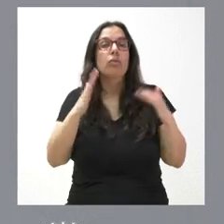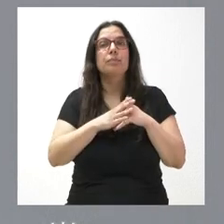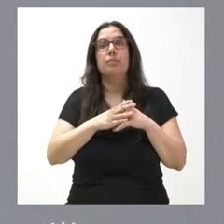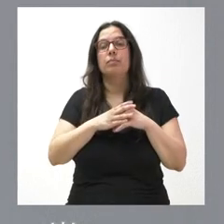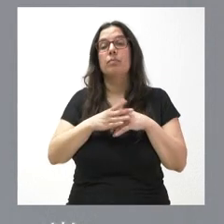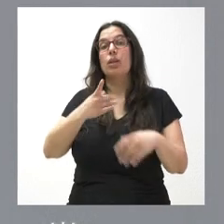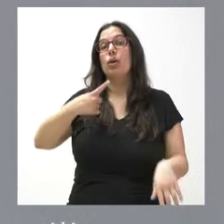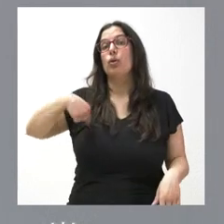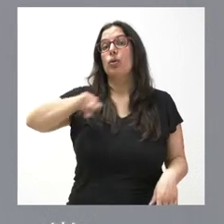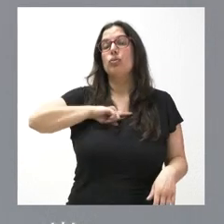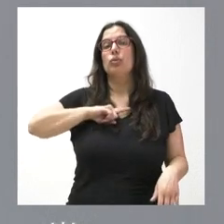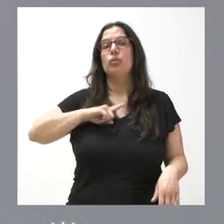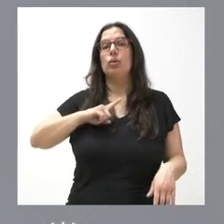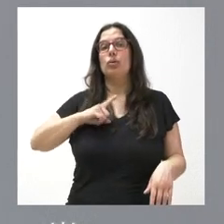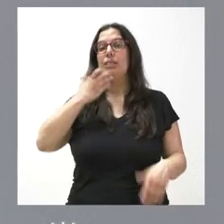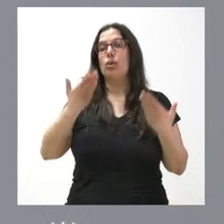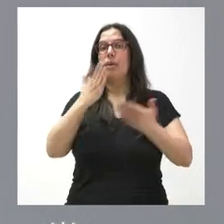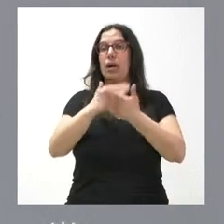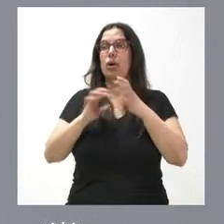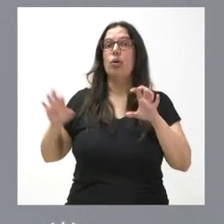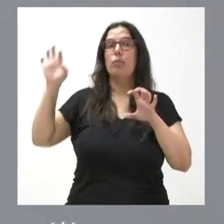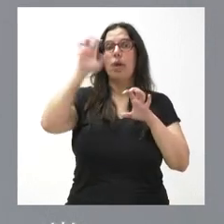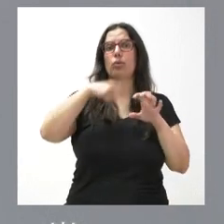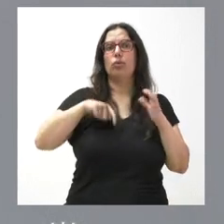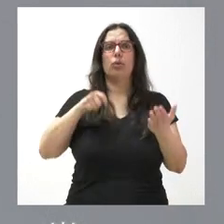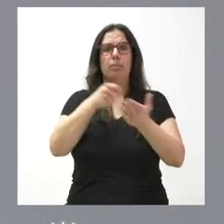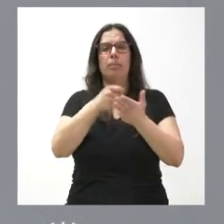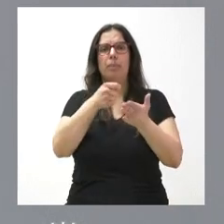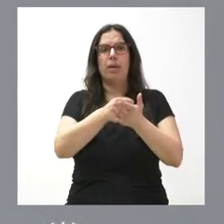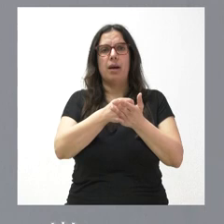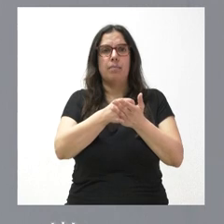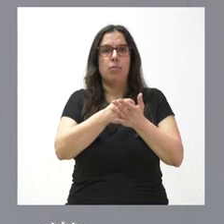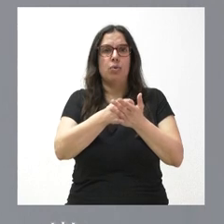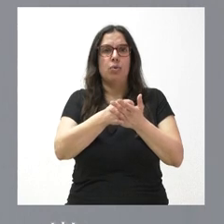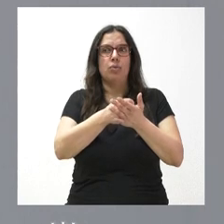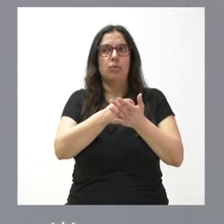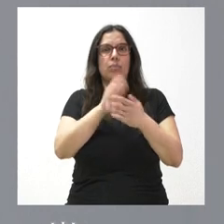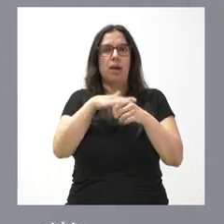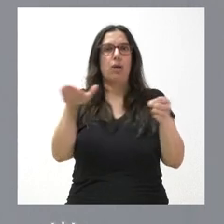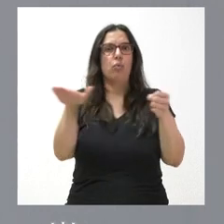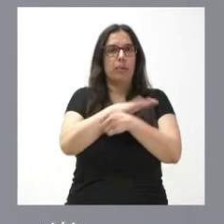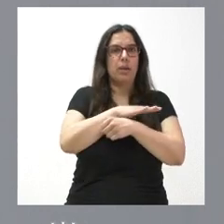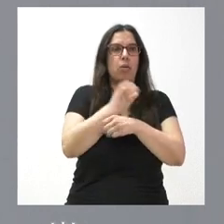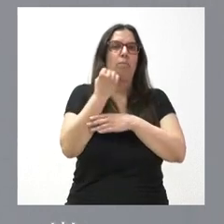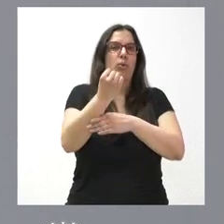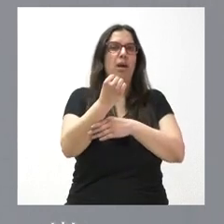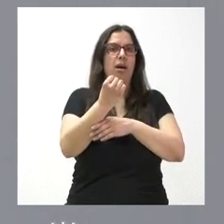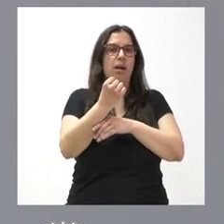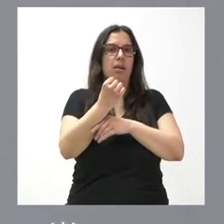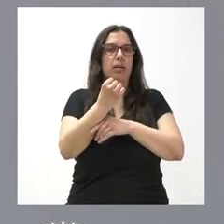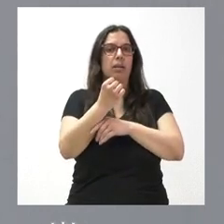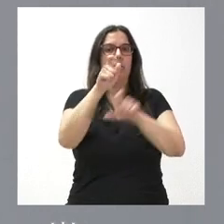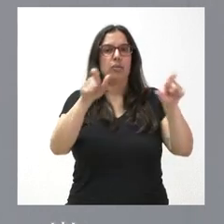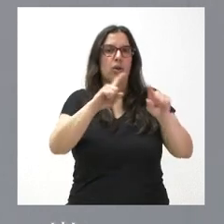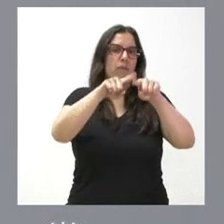Nosotros estamos entre las comunidades autónomas que aportamos cantidades para financiar o para apoyar a las personas que tienen que hacer